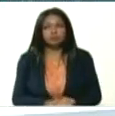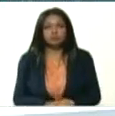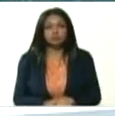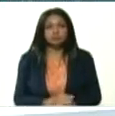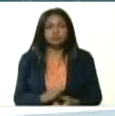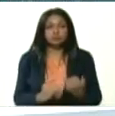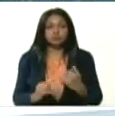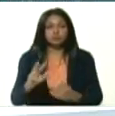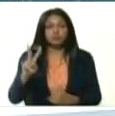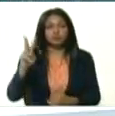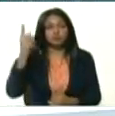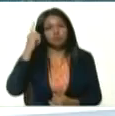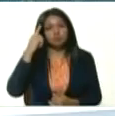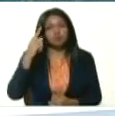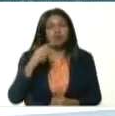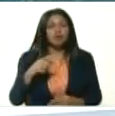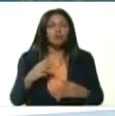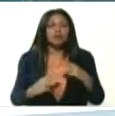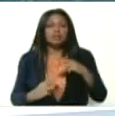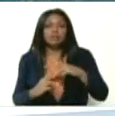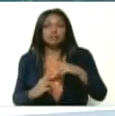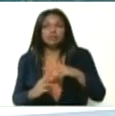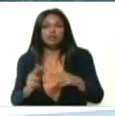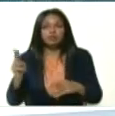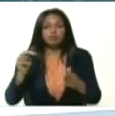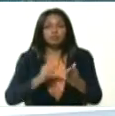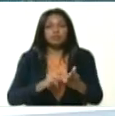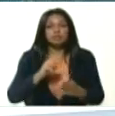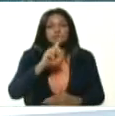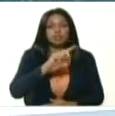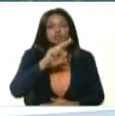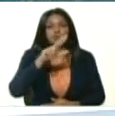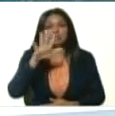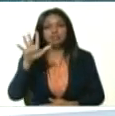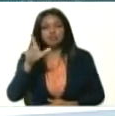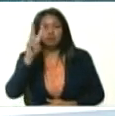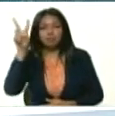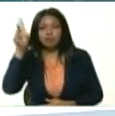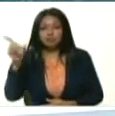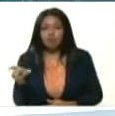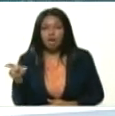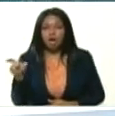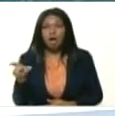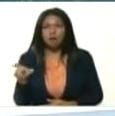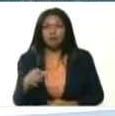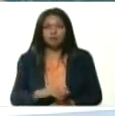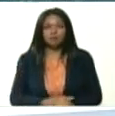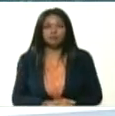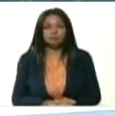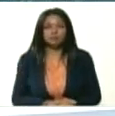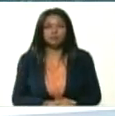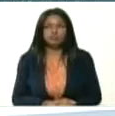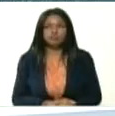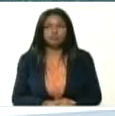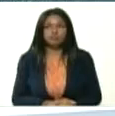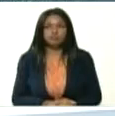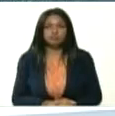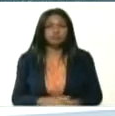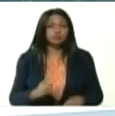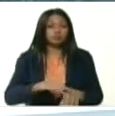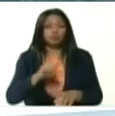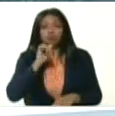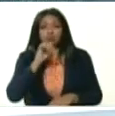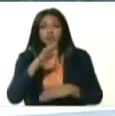los últimos dos días por el Táchira, 2.135 venezolanos y venezolanas. A la hora, nos